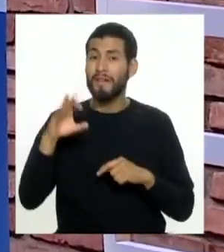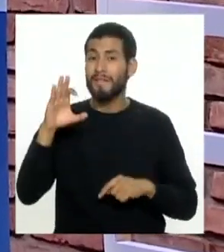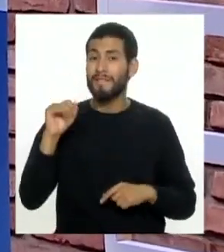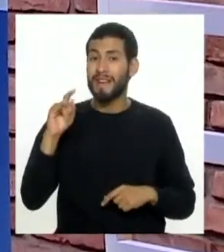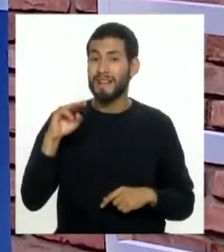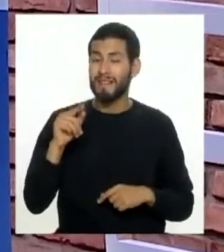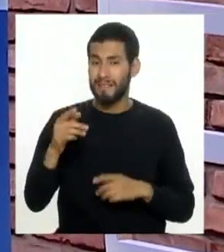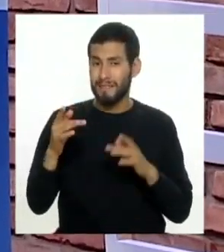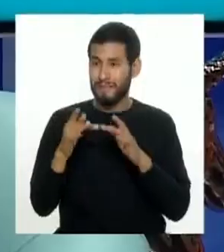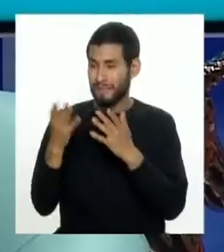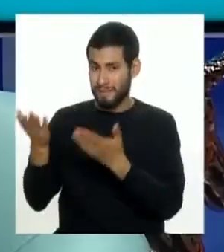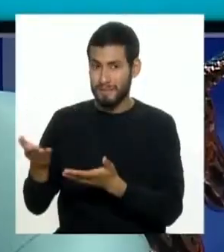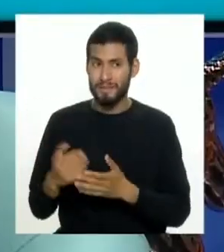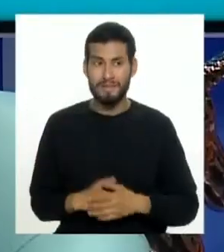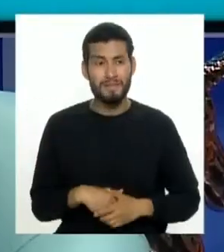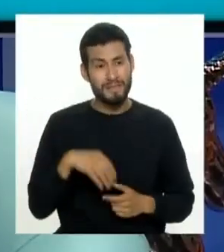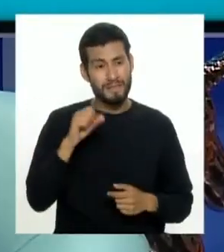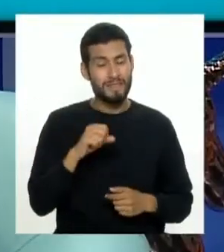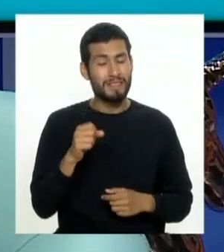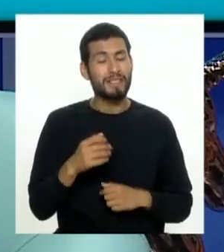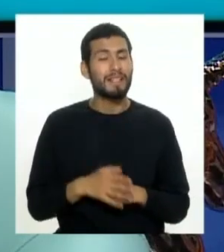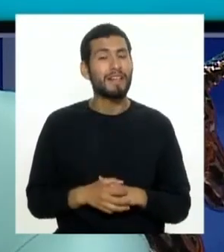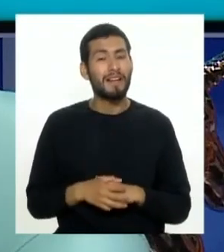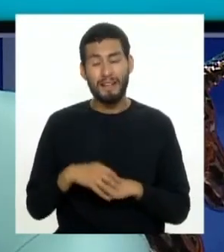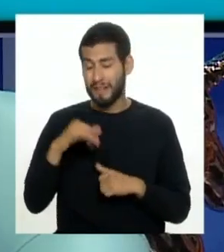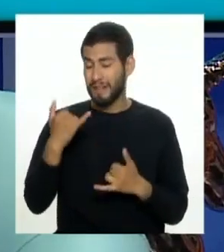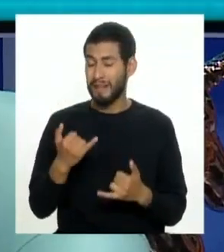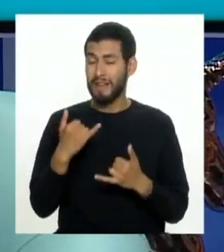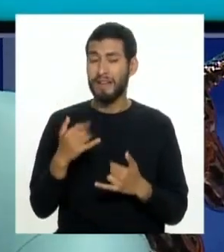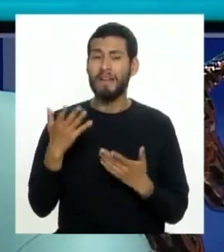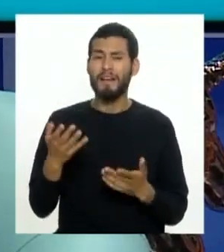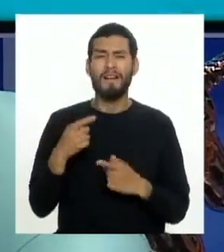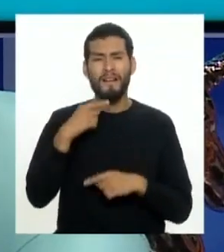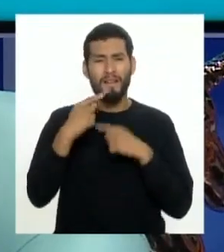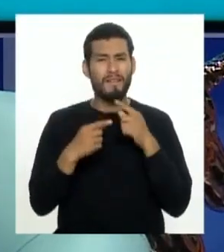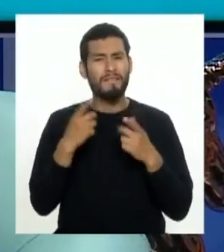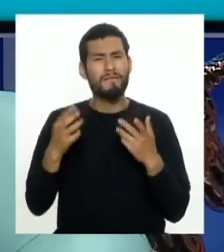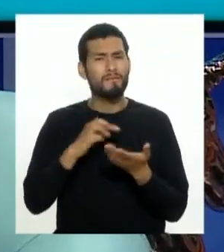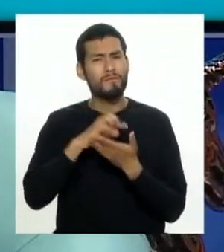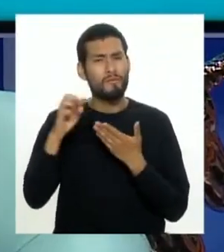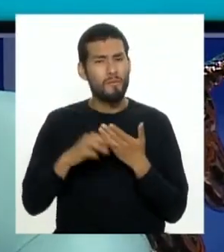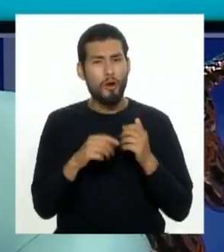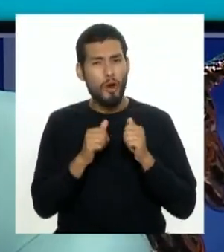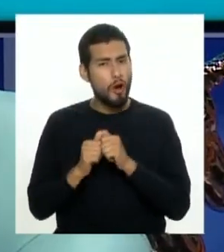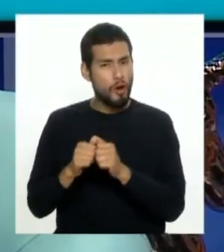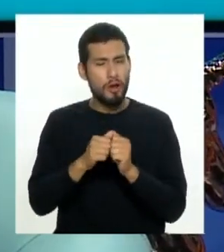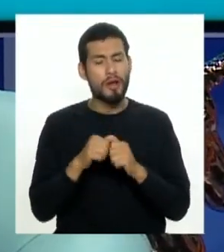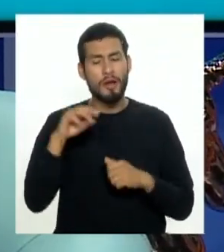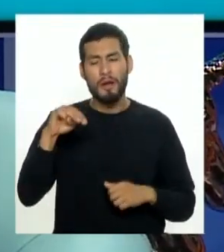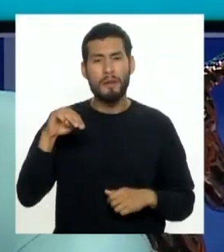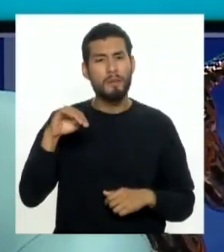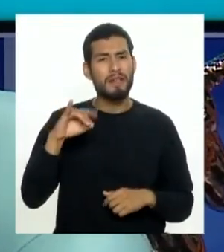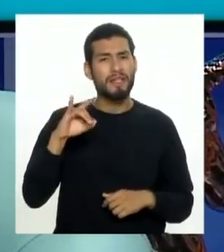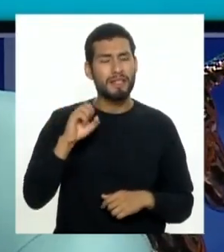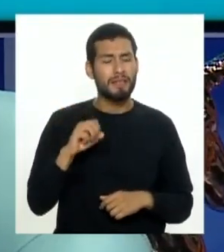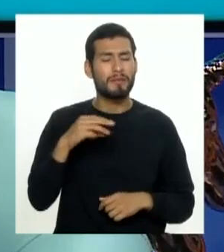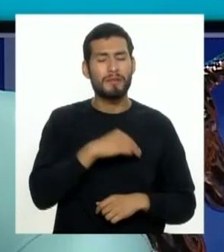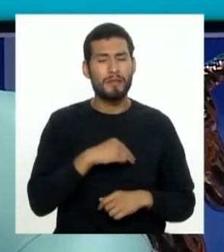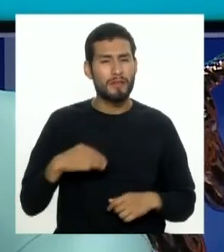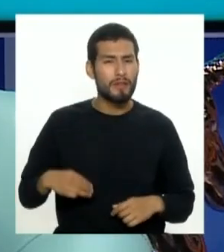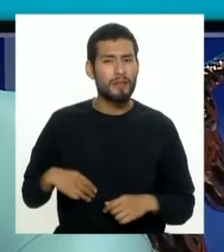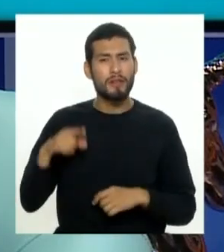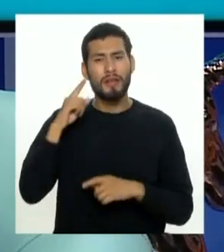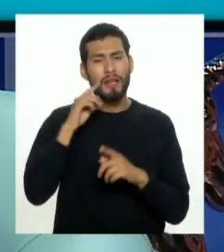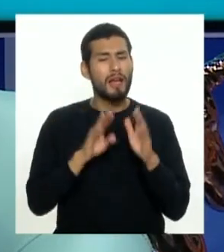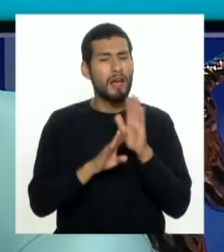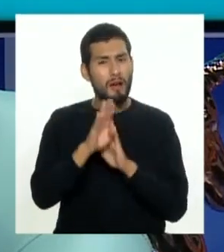con nuestra invitada claro que sí Christopher porque hoy vamos a hablar del programa Juntos del Midis porque tenemos muy